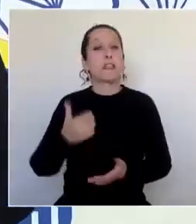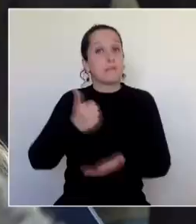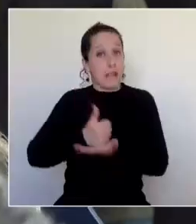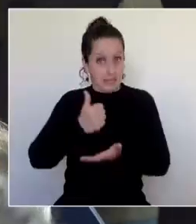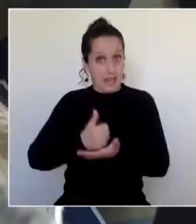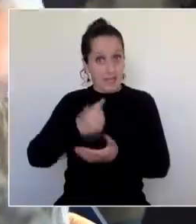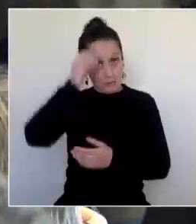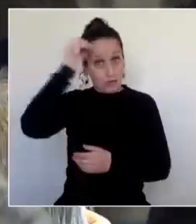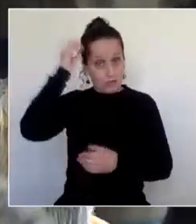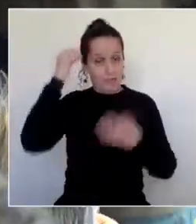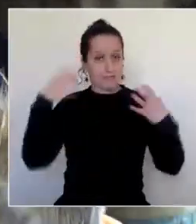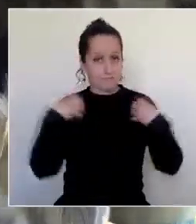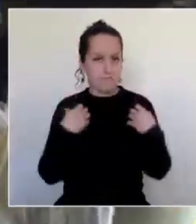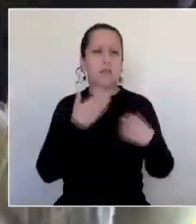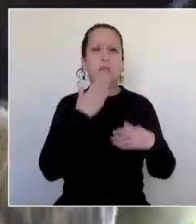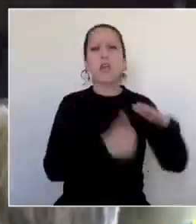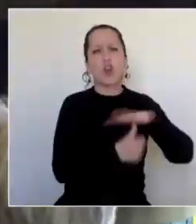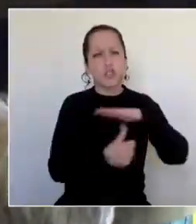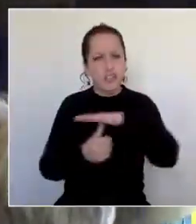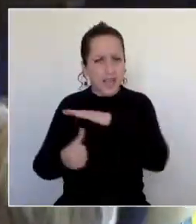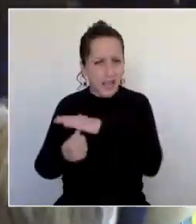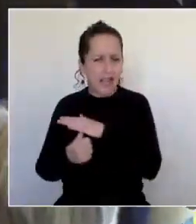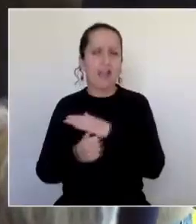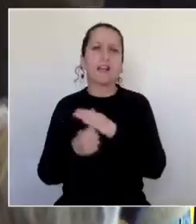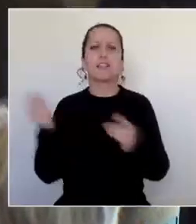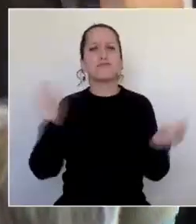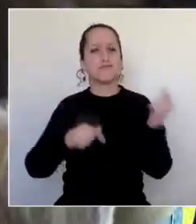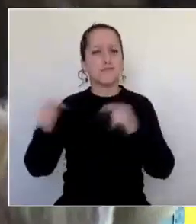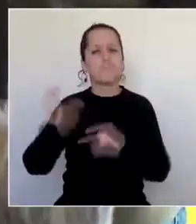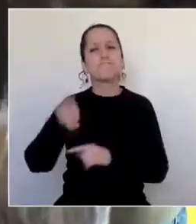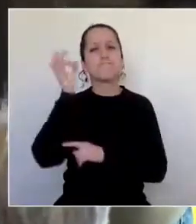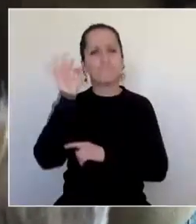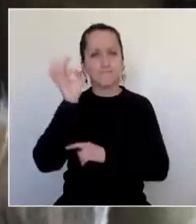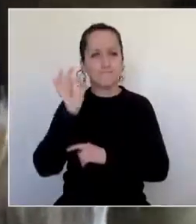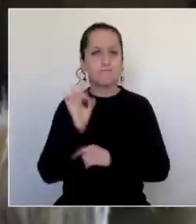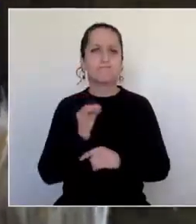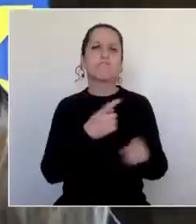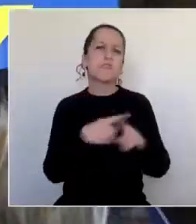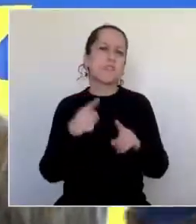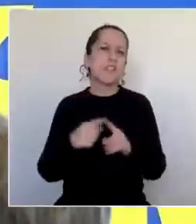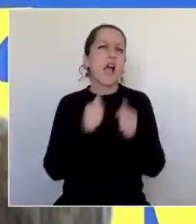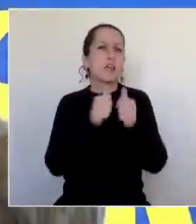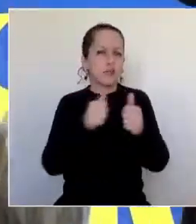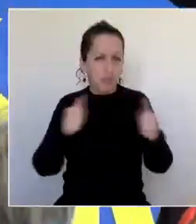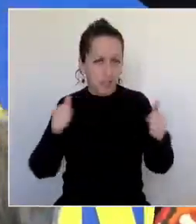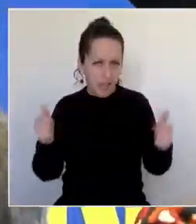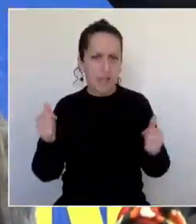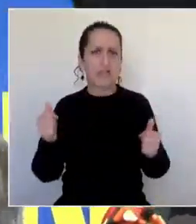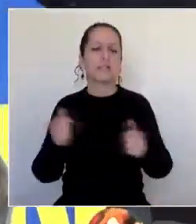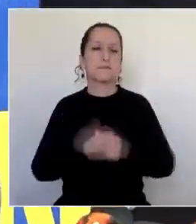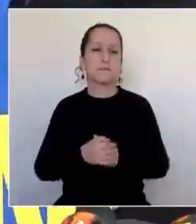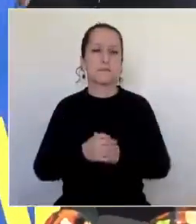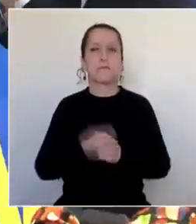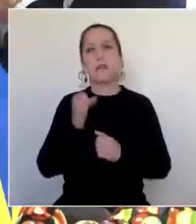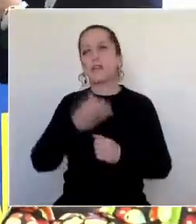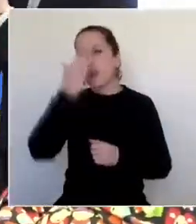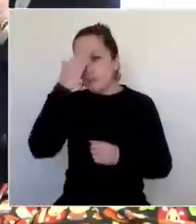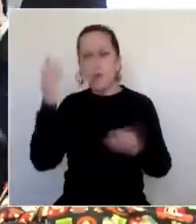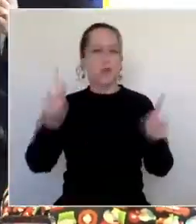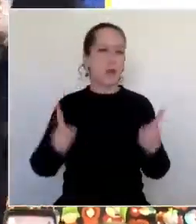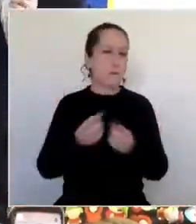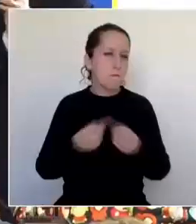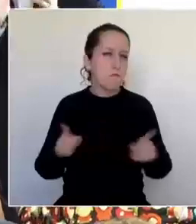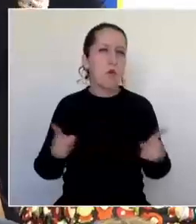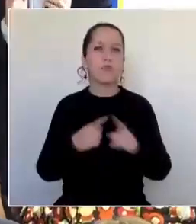Álvaro Ortiz Vera, concejalas y concejales de la comuna, contó con la presencia de diversas autoridades, referentes de la música